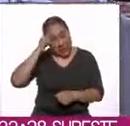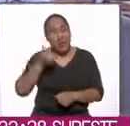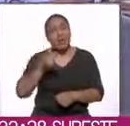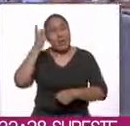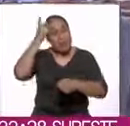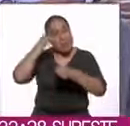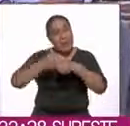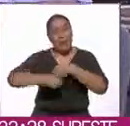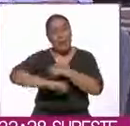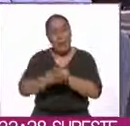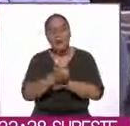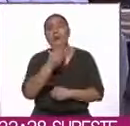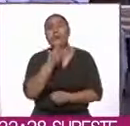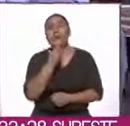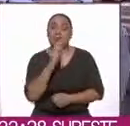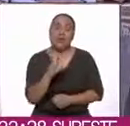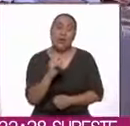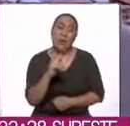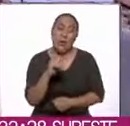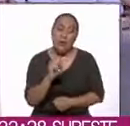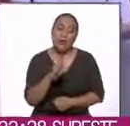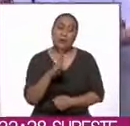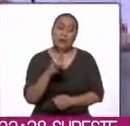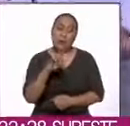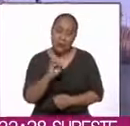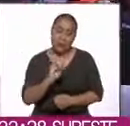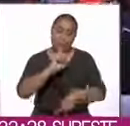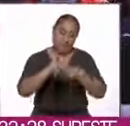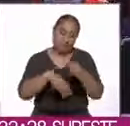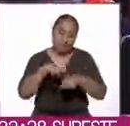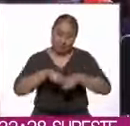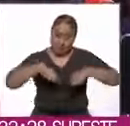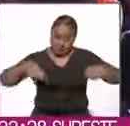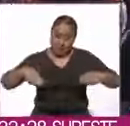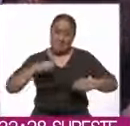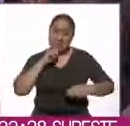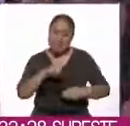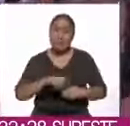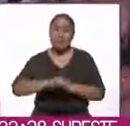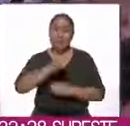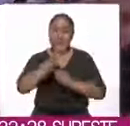del ONCE, Carlos Brito Lavalle. Once Noticias, Rafael Guadarrama.